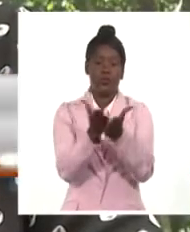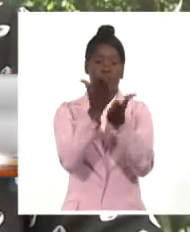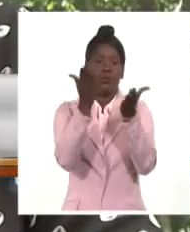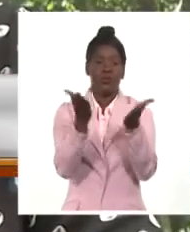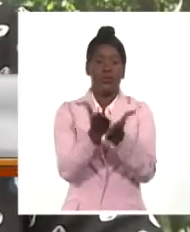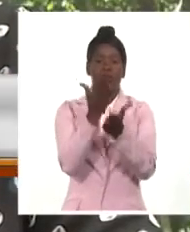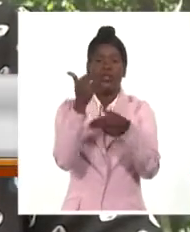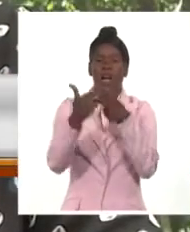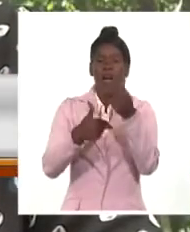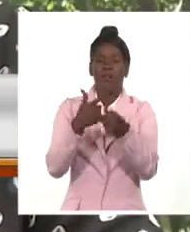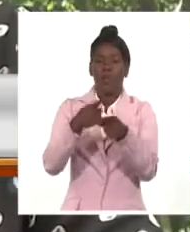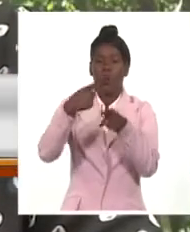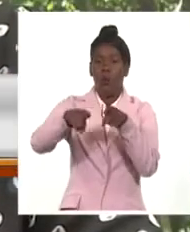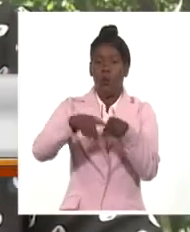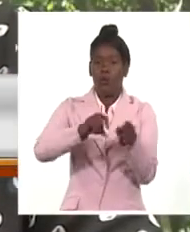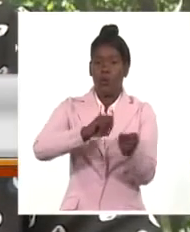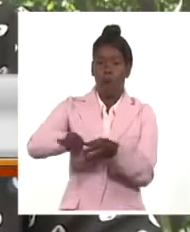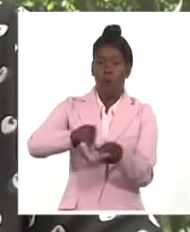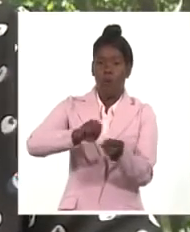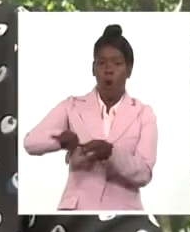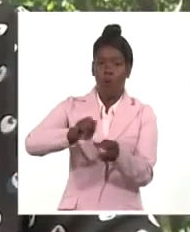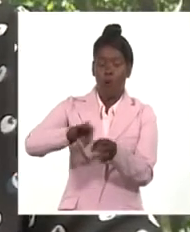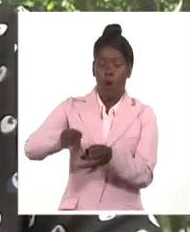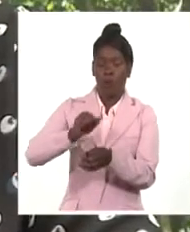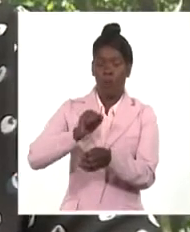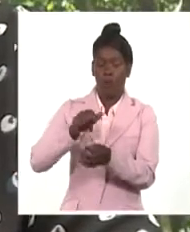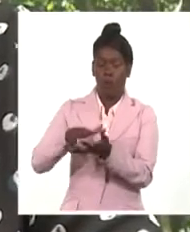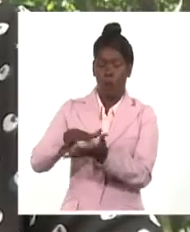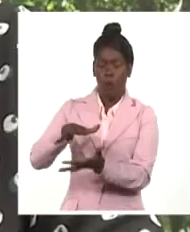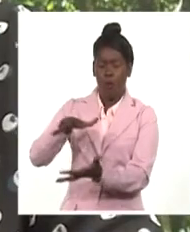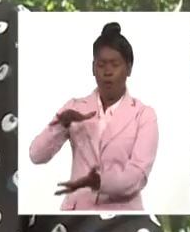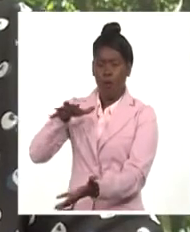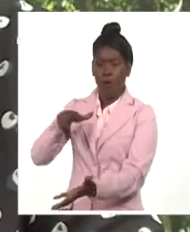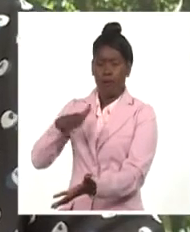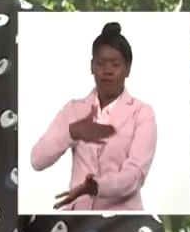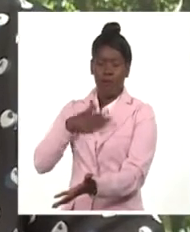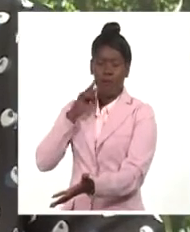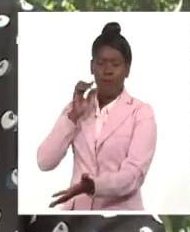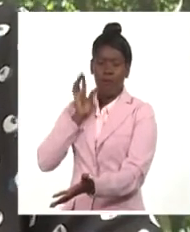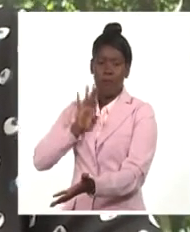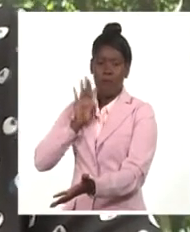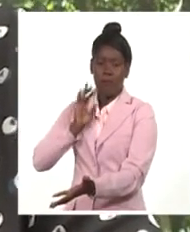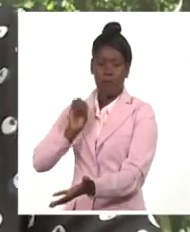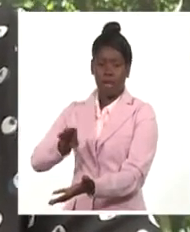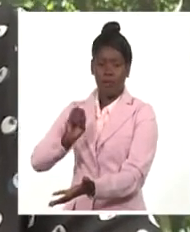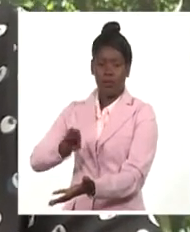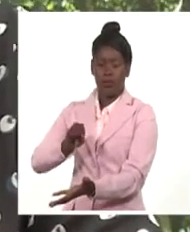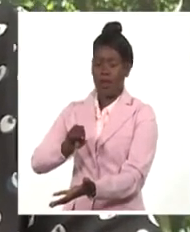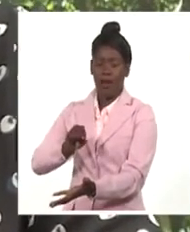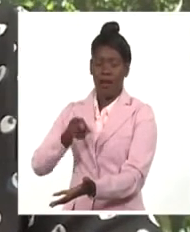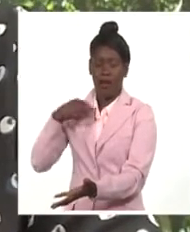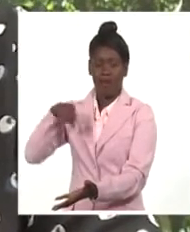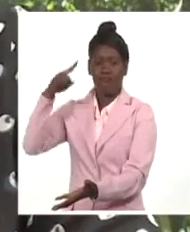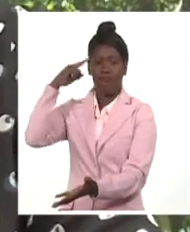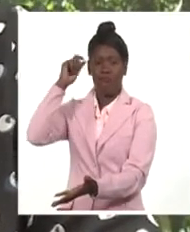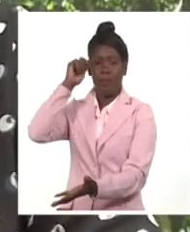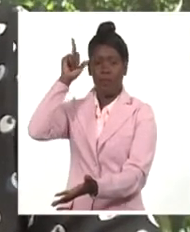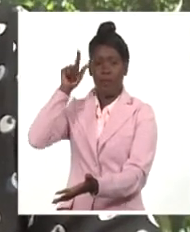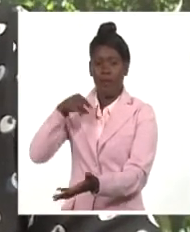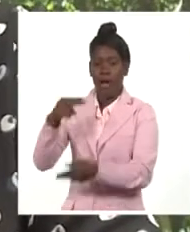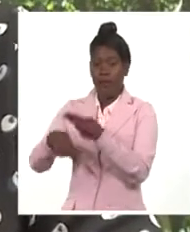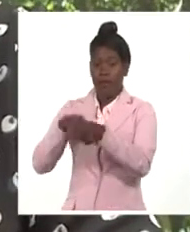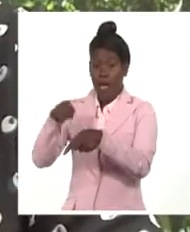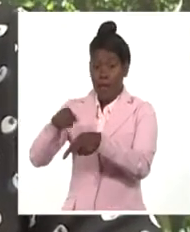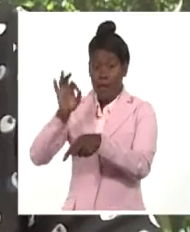cuantificación de los niveles de pérdidas en las diferentes regiones del mundo y es cuando se llega a la primera cifra global de que un tercio de la